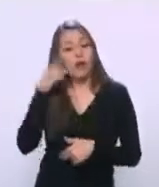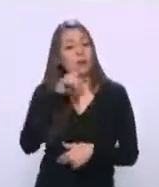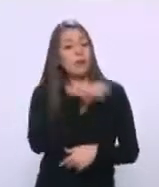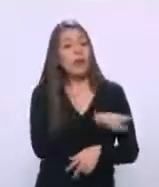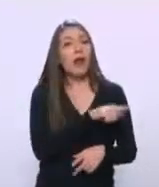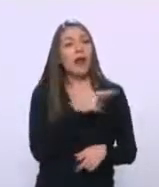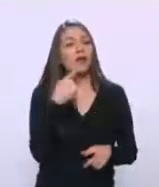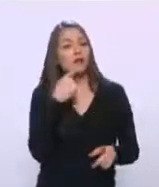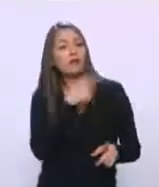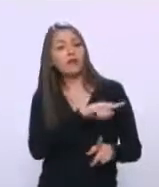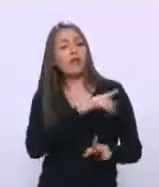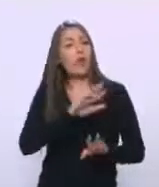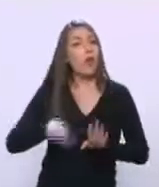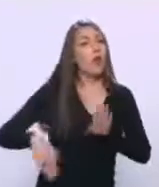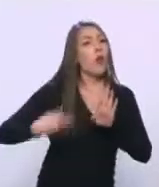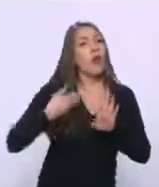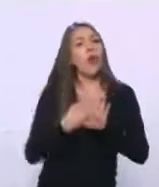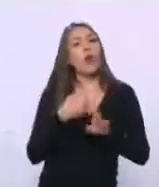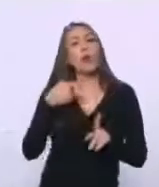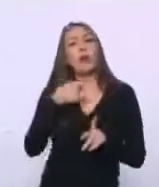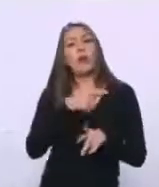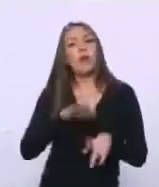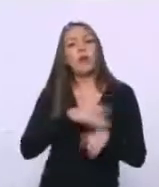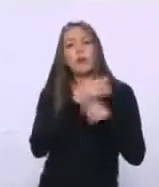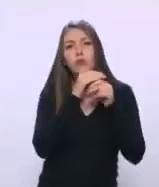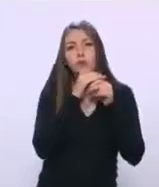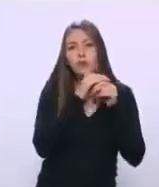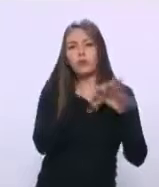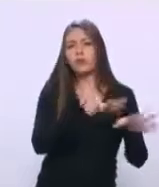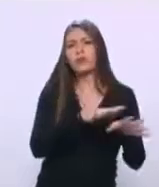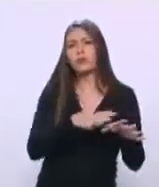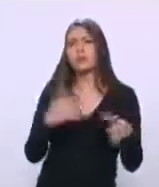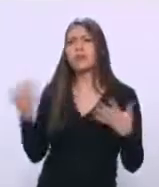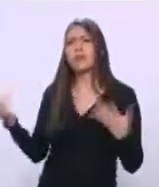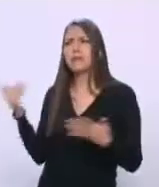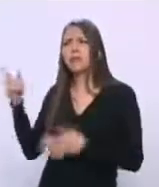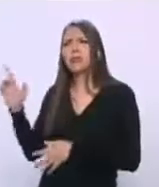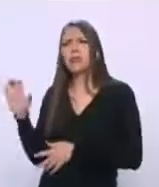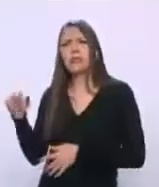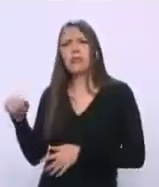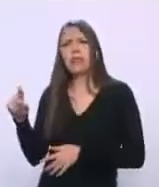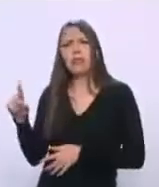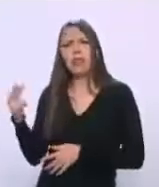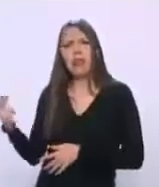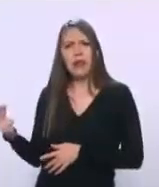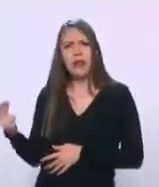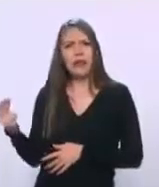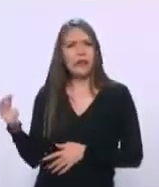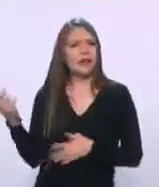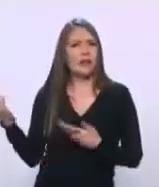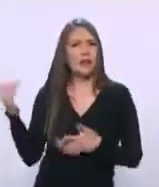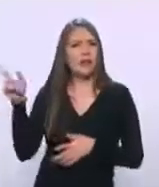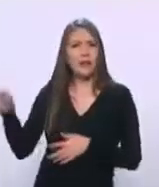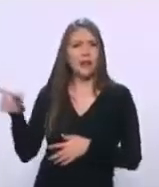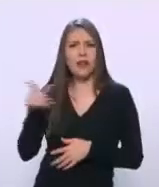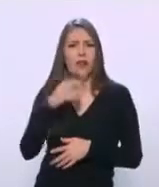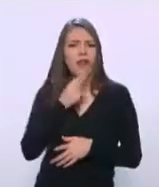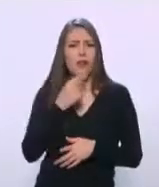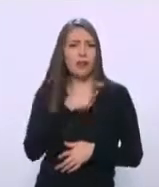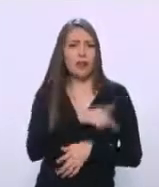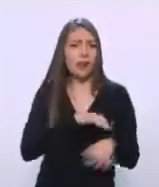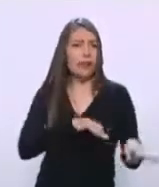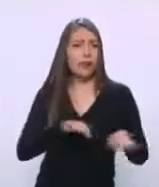lo que había publicado. ¿Qué le dijeron en la CNDH? Oye, Héctor, Miguel Vadillo no es servidor público, es un periodista.